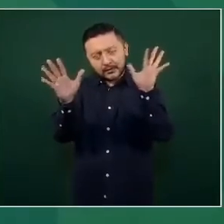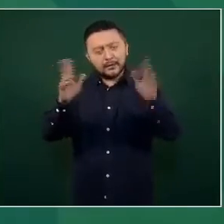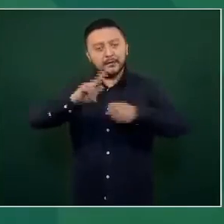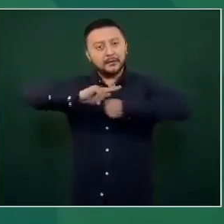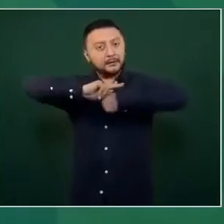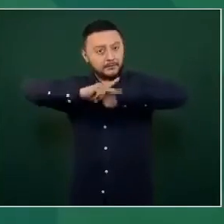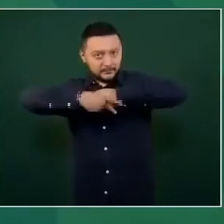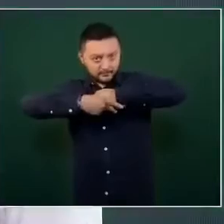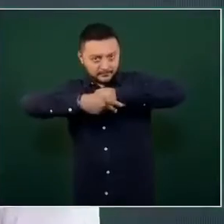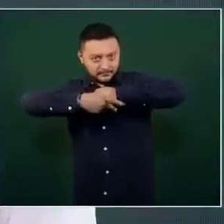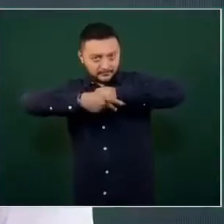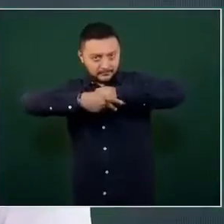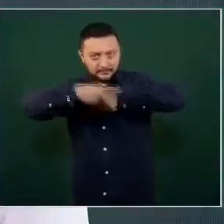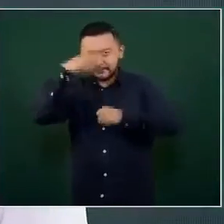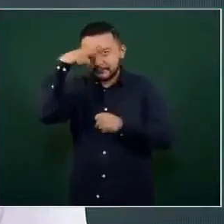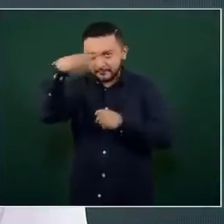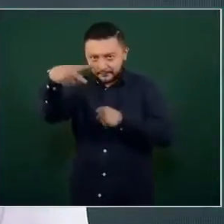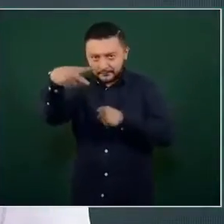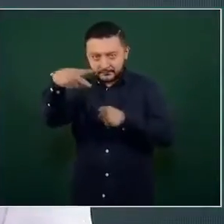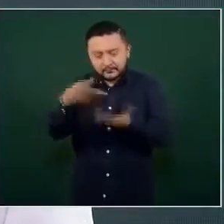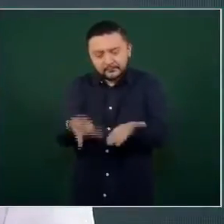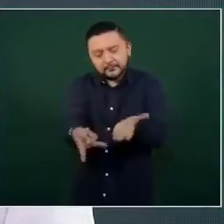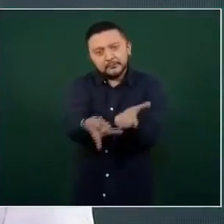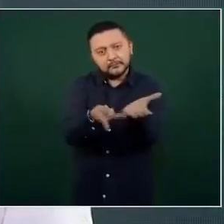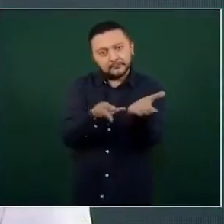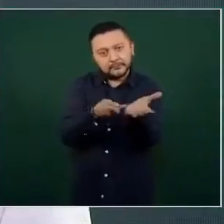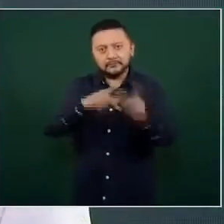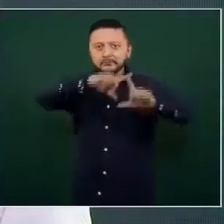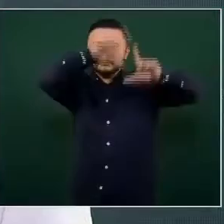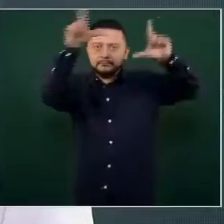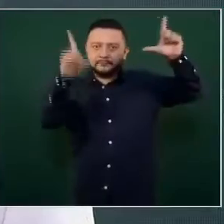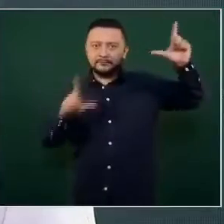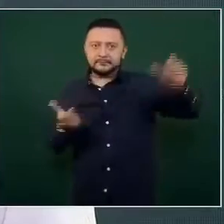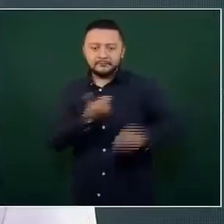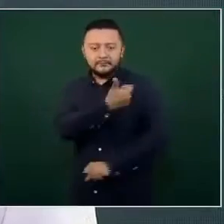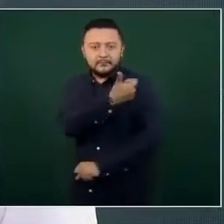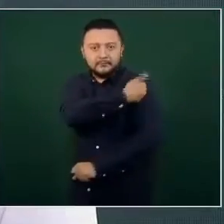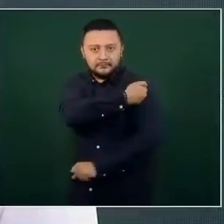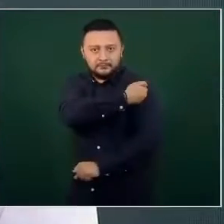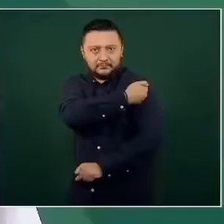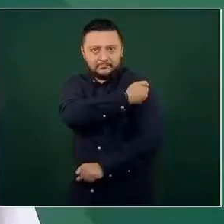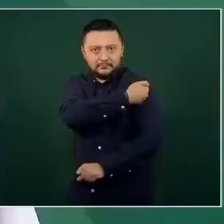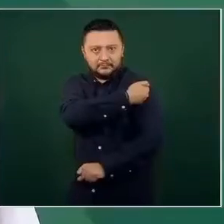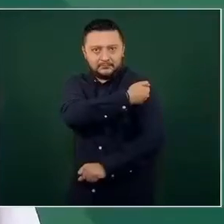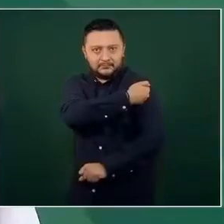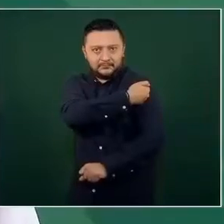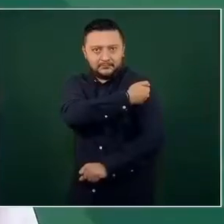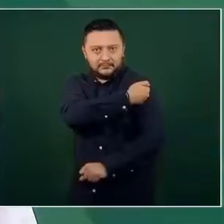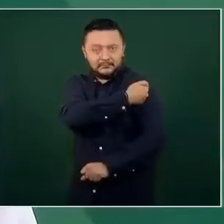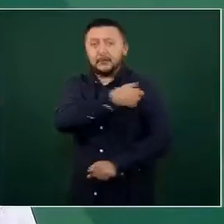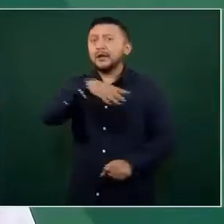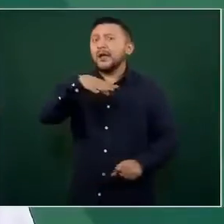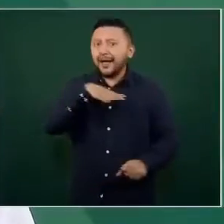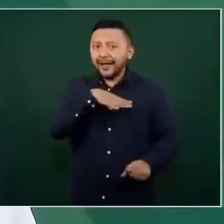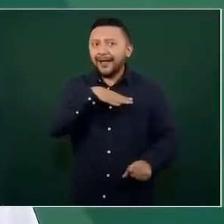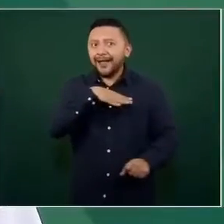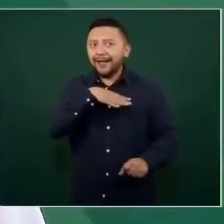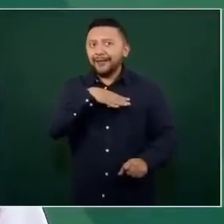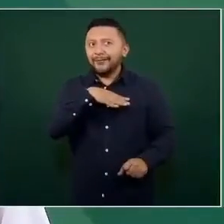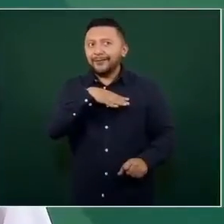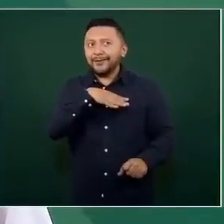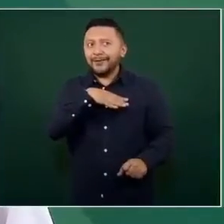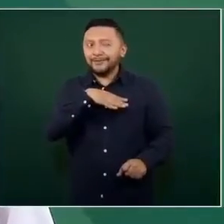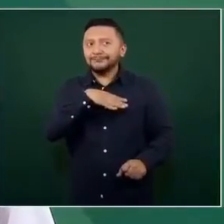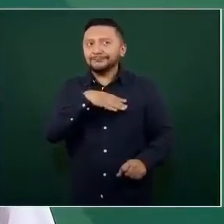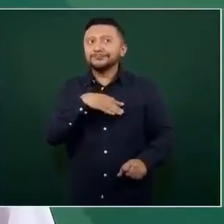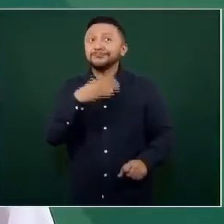el país sobre el Plan Nacional de vacunación, porque hay una buena noticia,